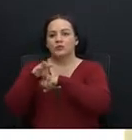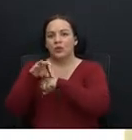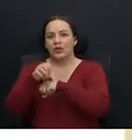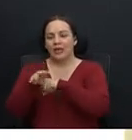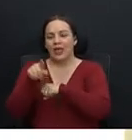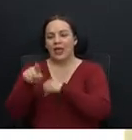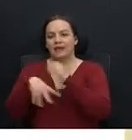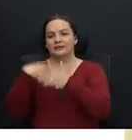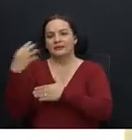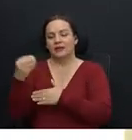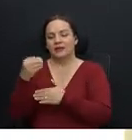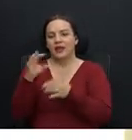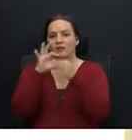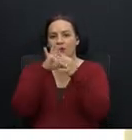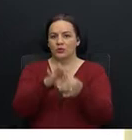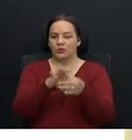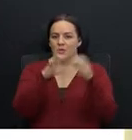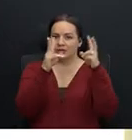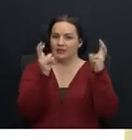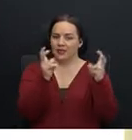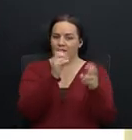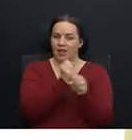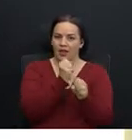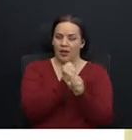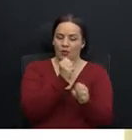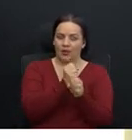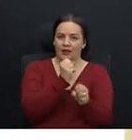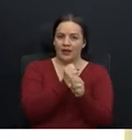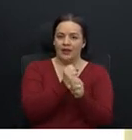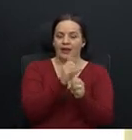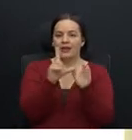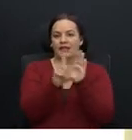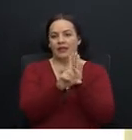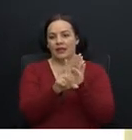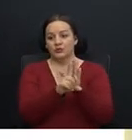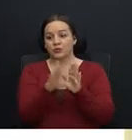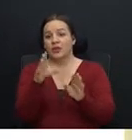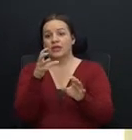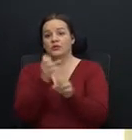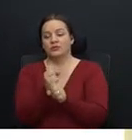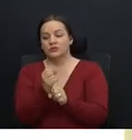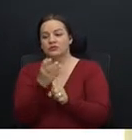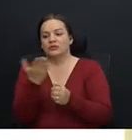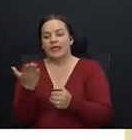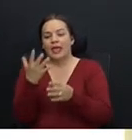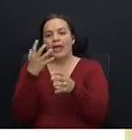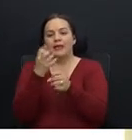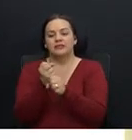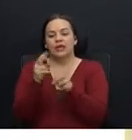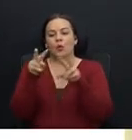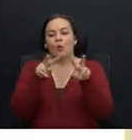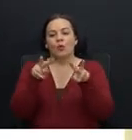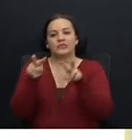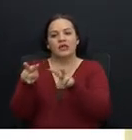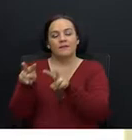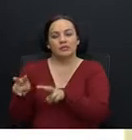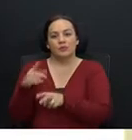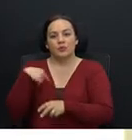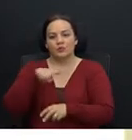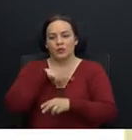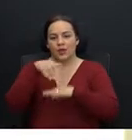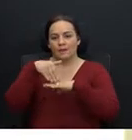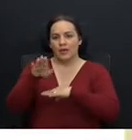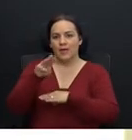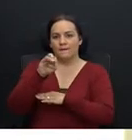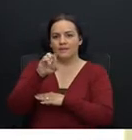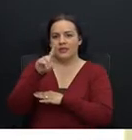en materia de legislación laboral, lo cual nos condujo a la elaboración de una serie de observaciones que hemos remitido a